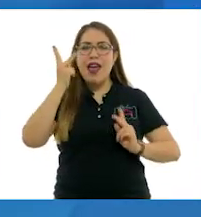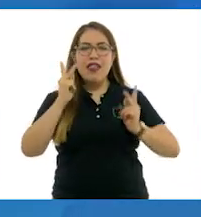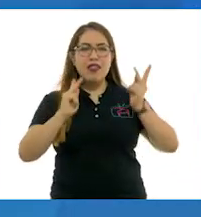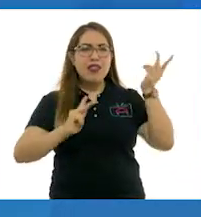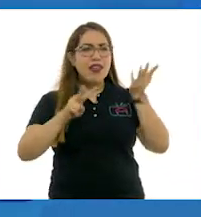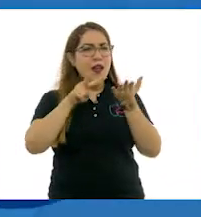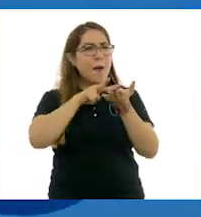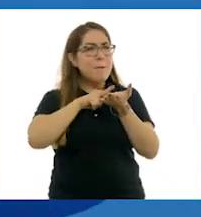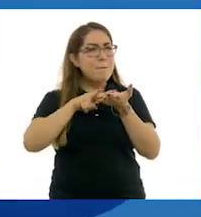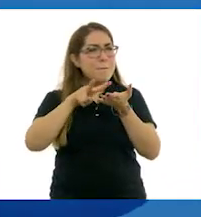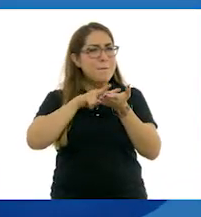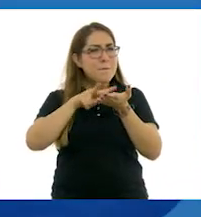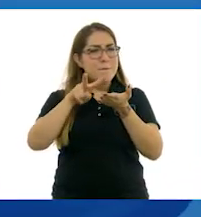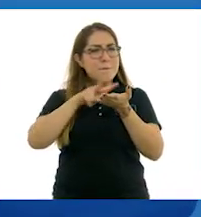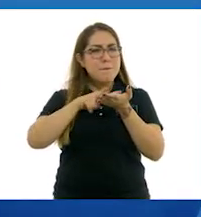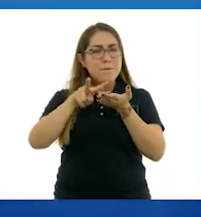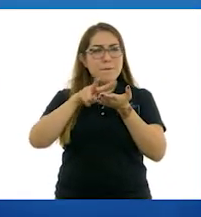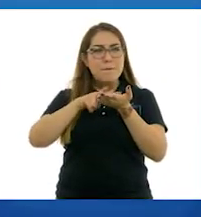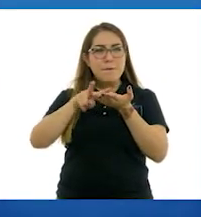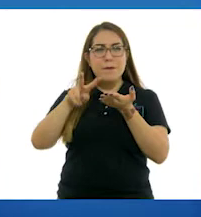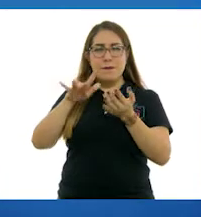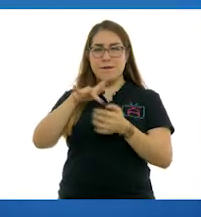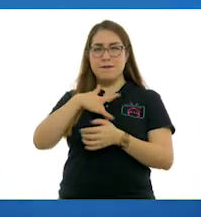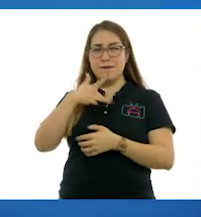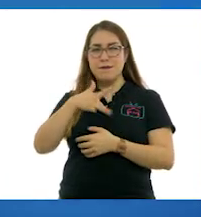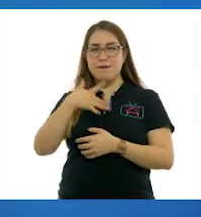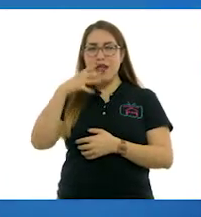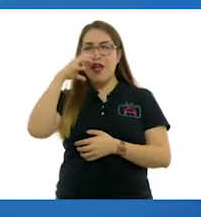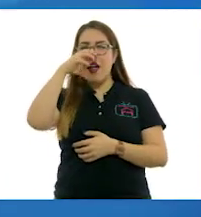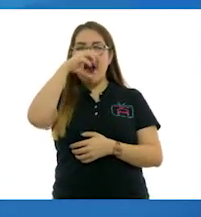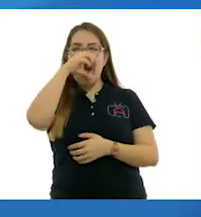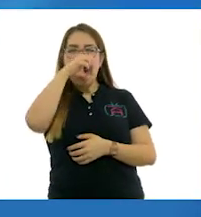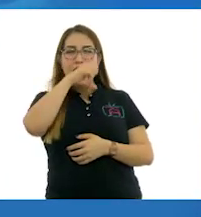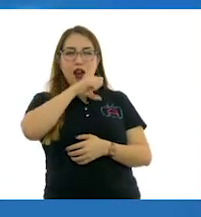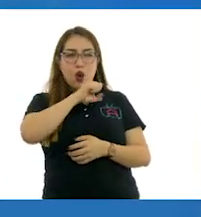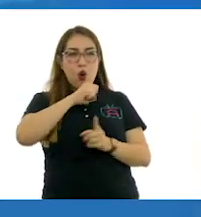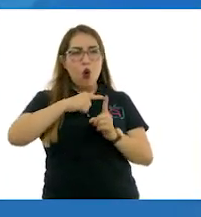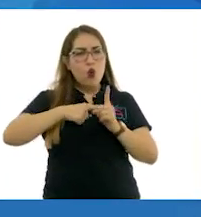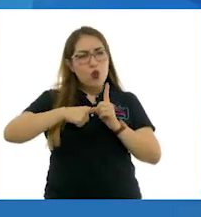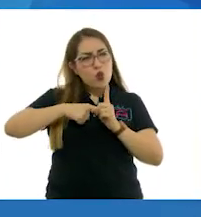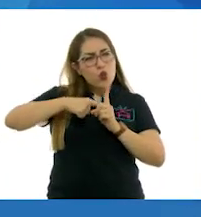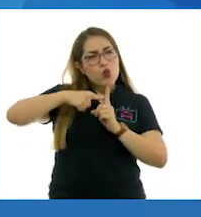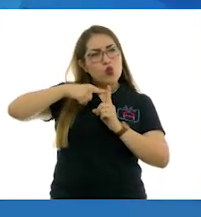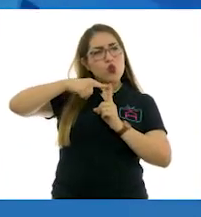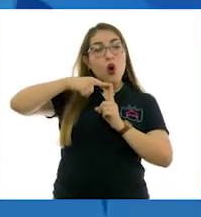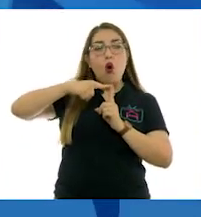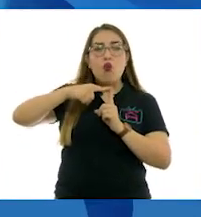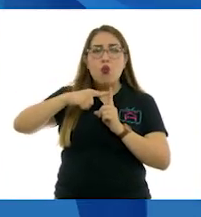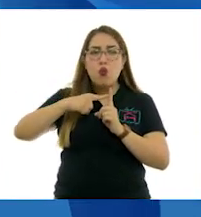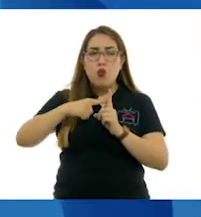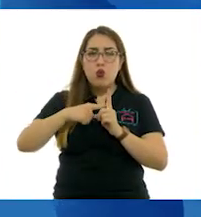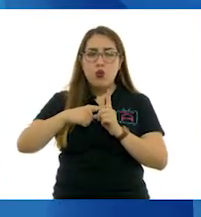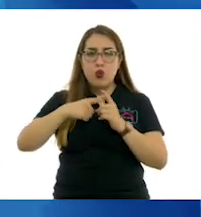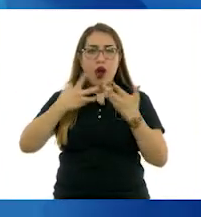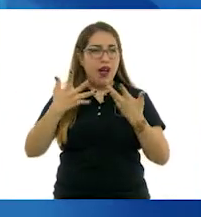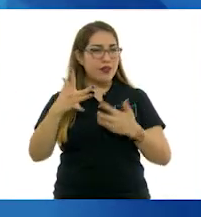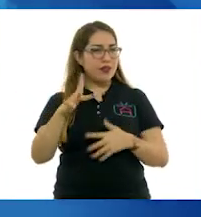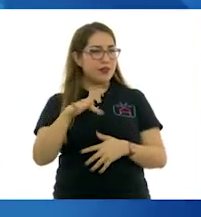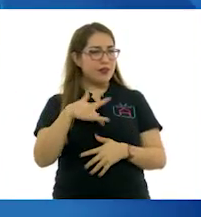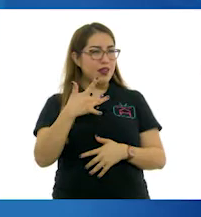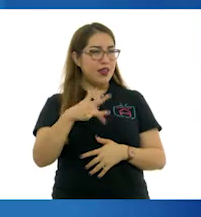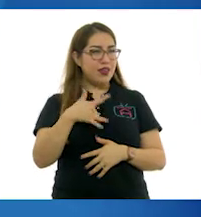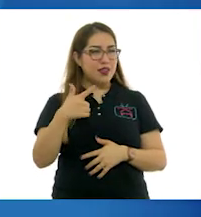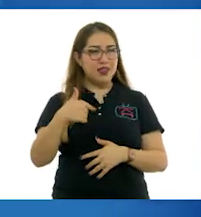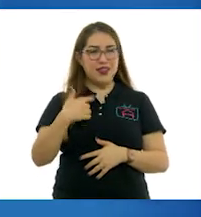a ubicar en cuanto a las temperaturas. Exacto, muy bien. Empieza a darnos ciertas sensaciones. Yo ya hasta